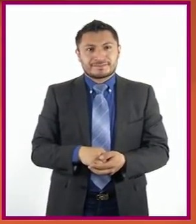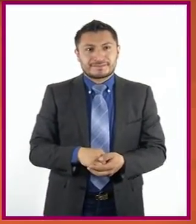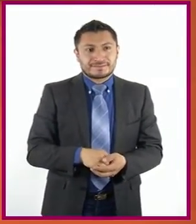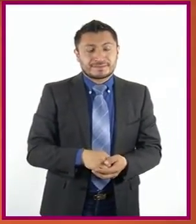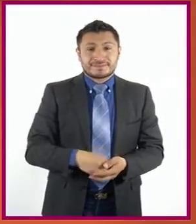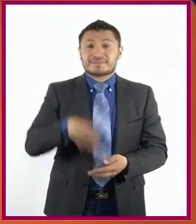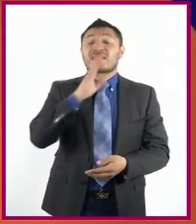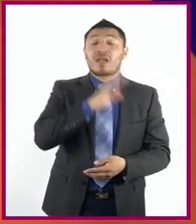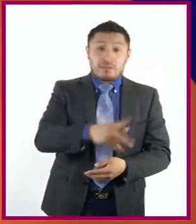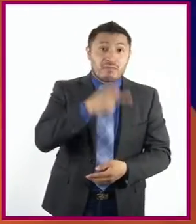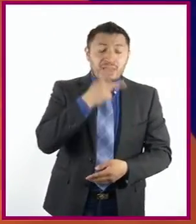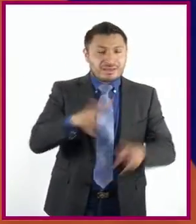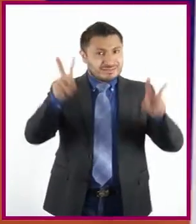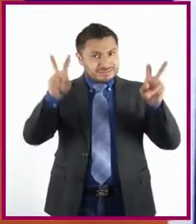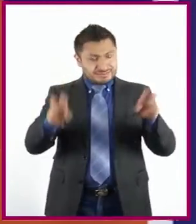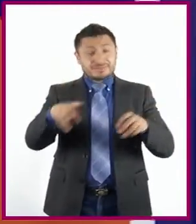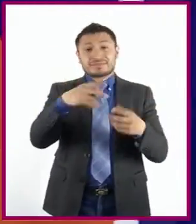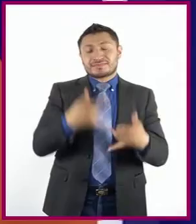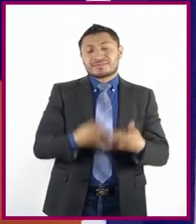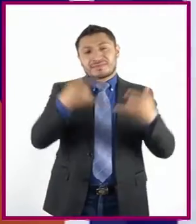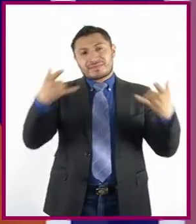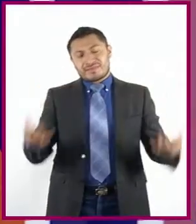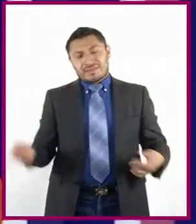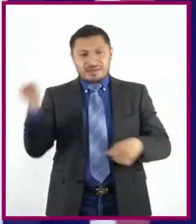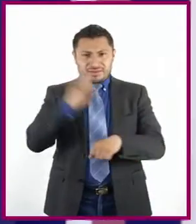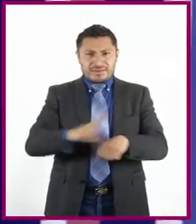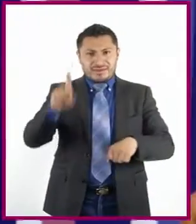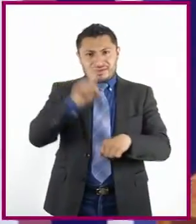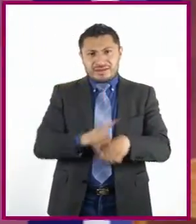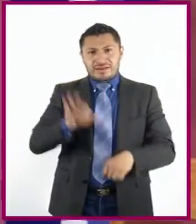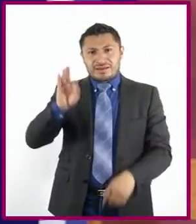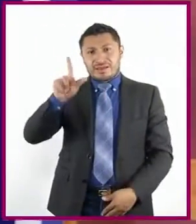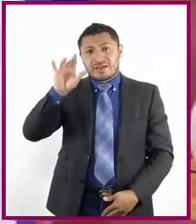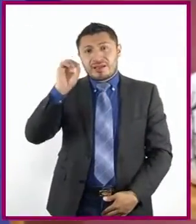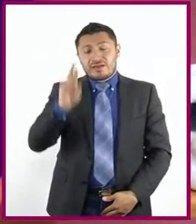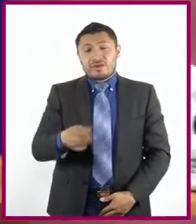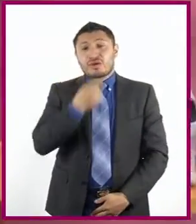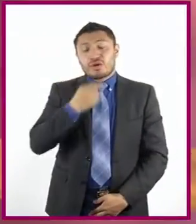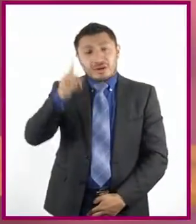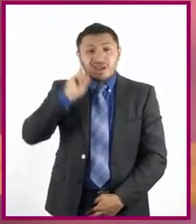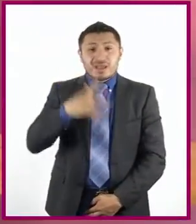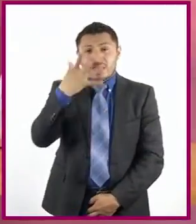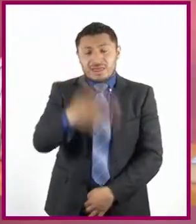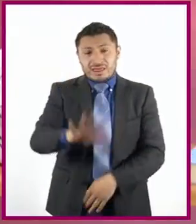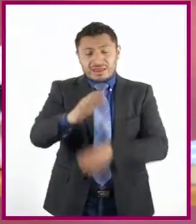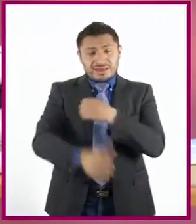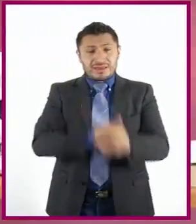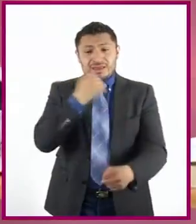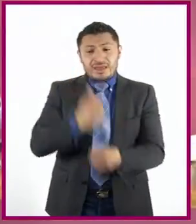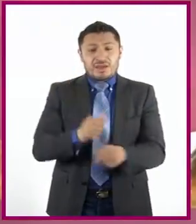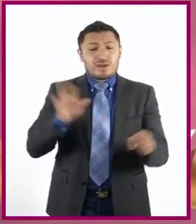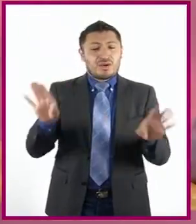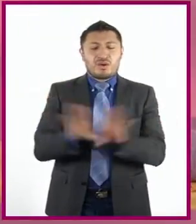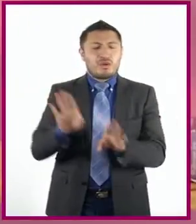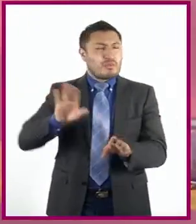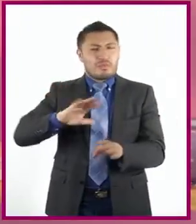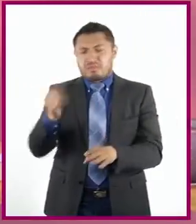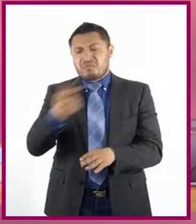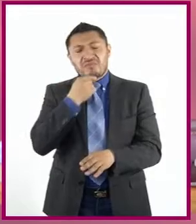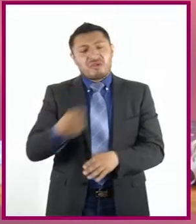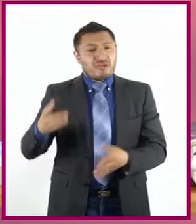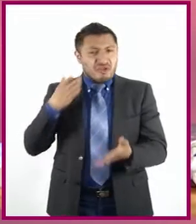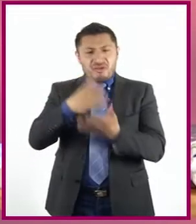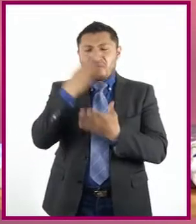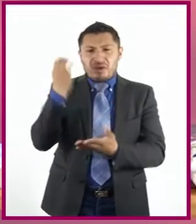Malas palabras narra la cotidianidad de Flor, una niña de 10 años que, como cualquier otra, va a la escuela y